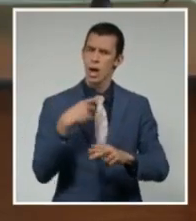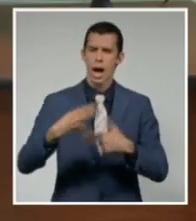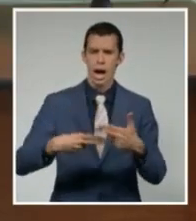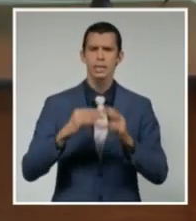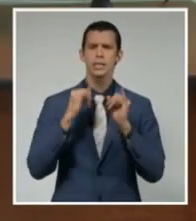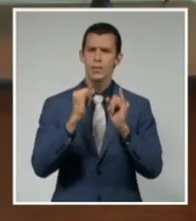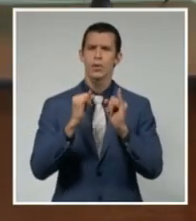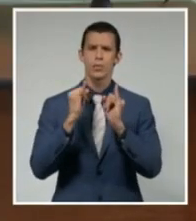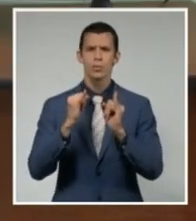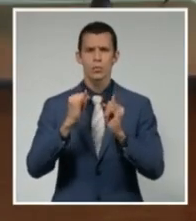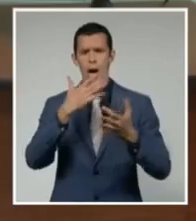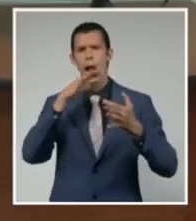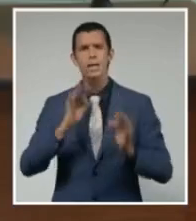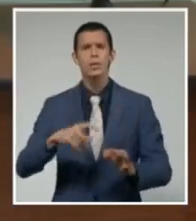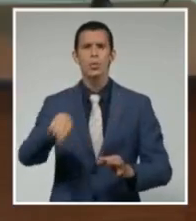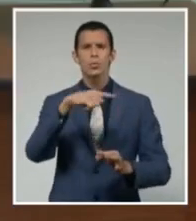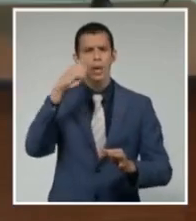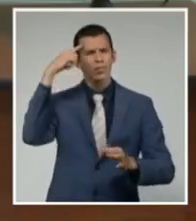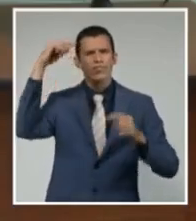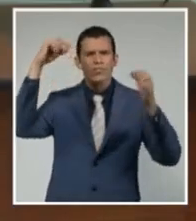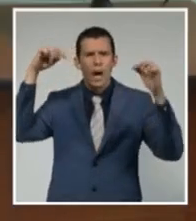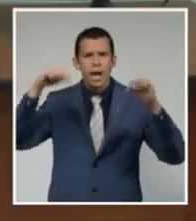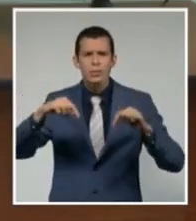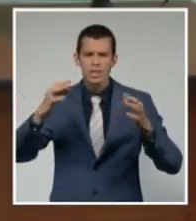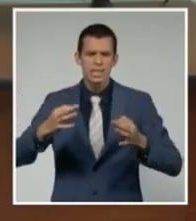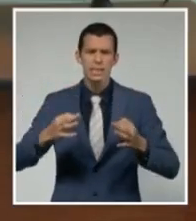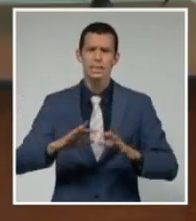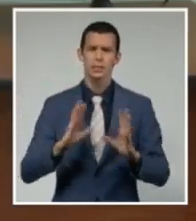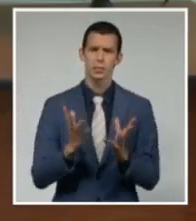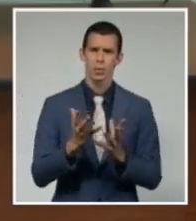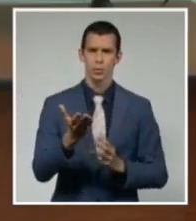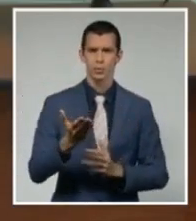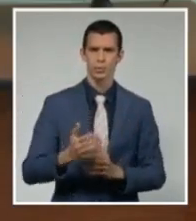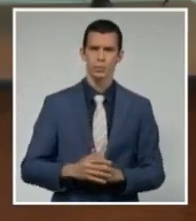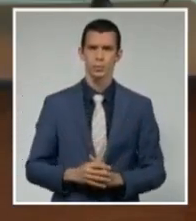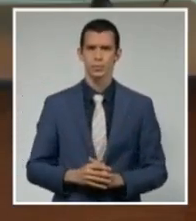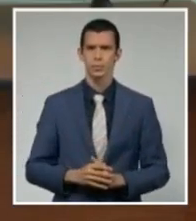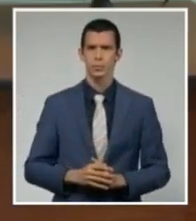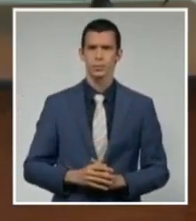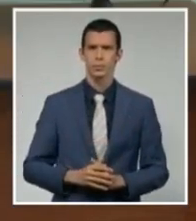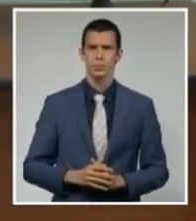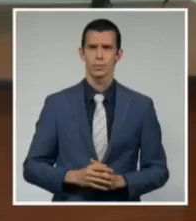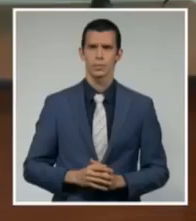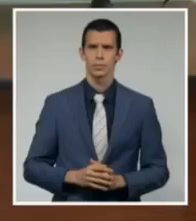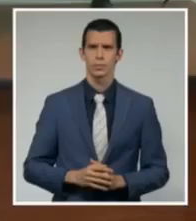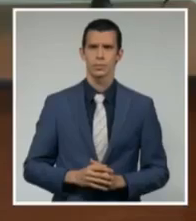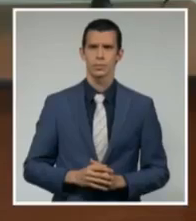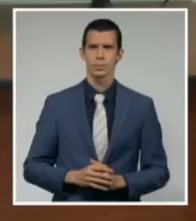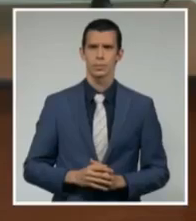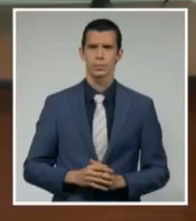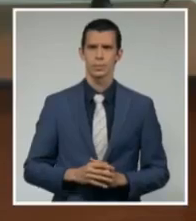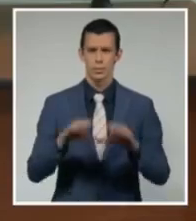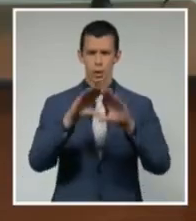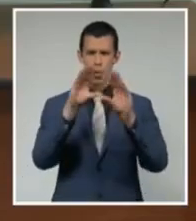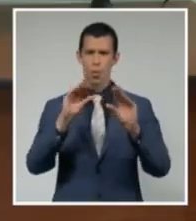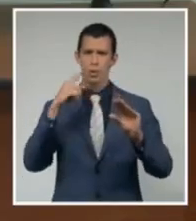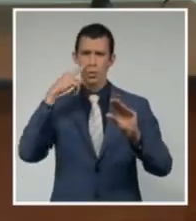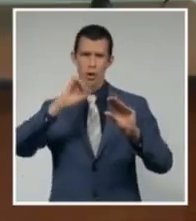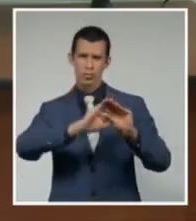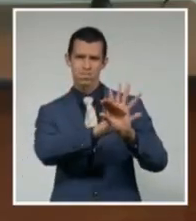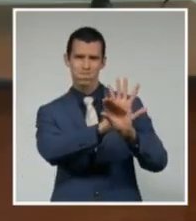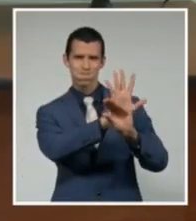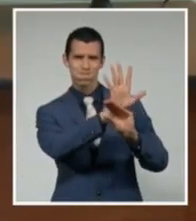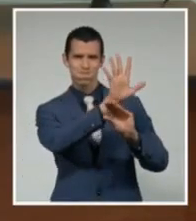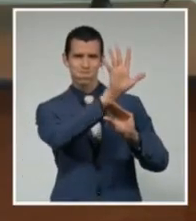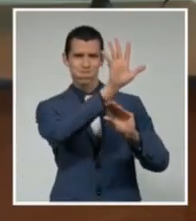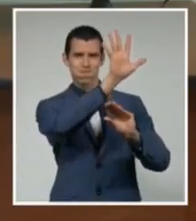darles a ustedes las últimas informaciones siempre. Acá tenemos a Marco, no vamos a hablar de Marco, ya Marco se va,